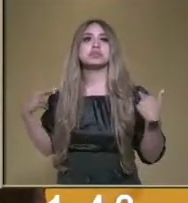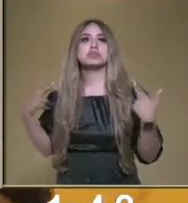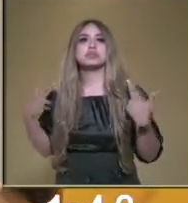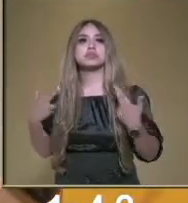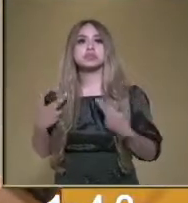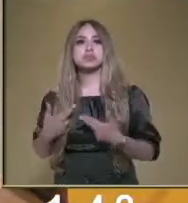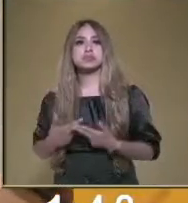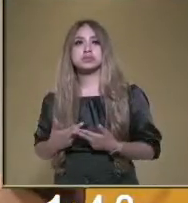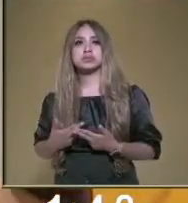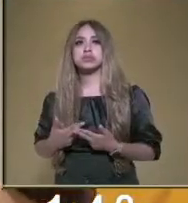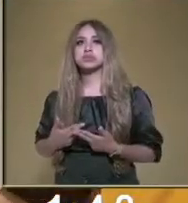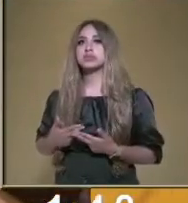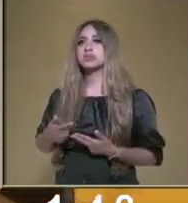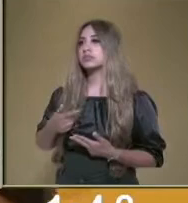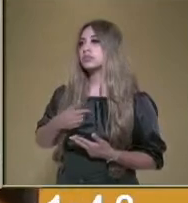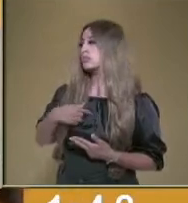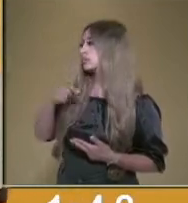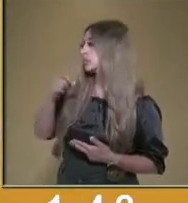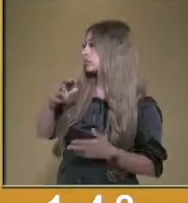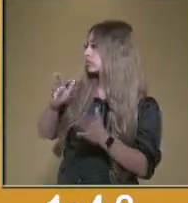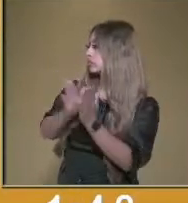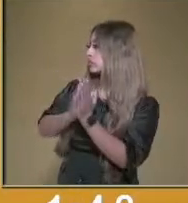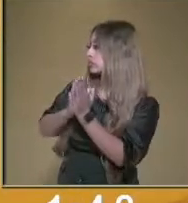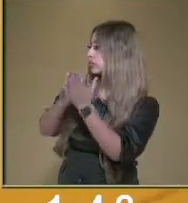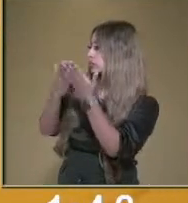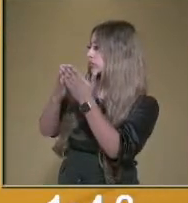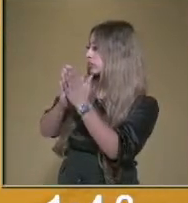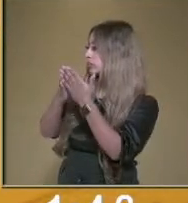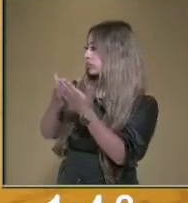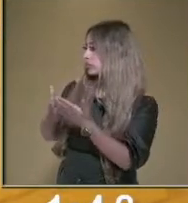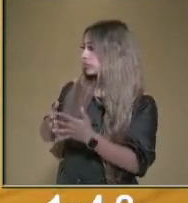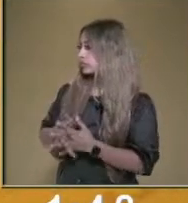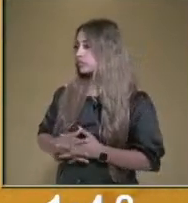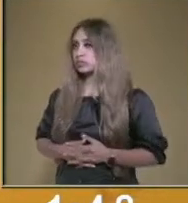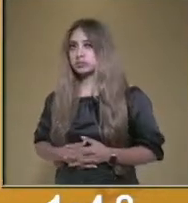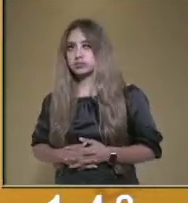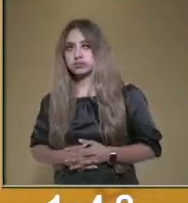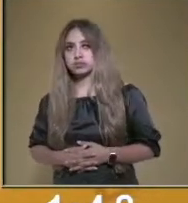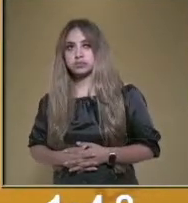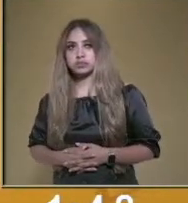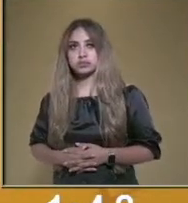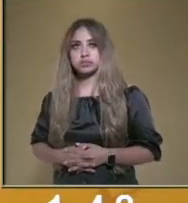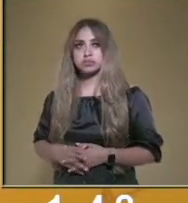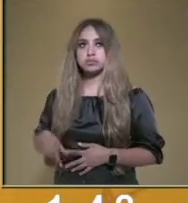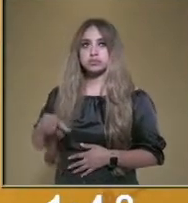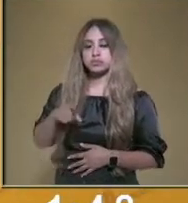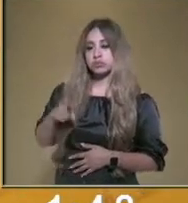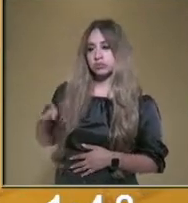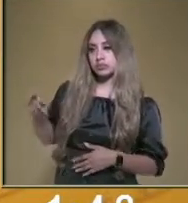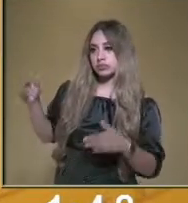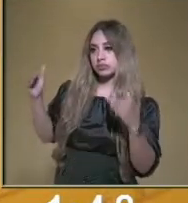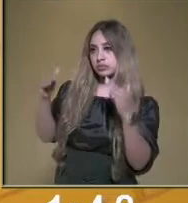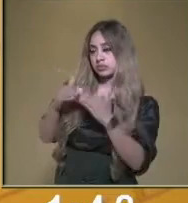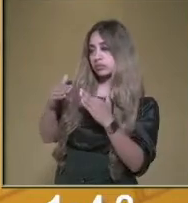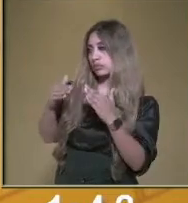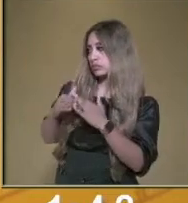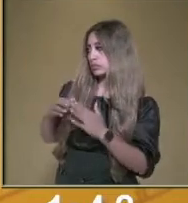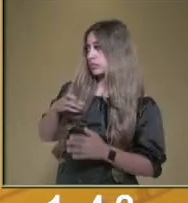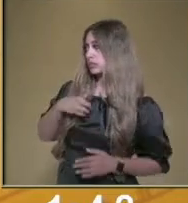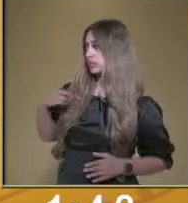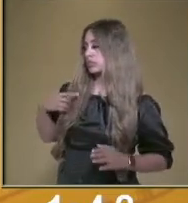como ahora se los estoy contando yo a ustedes que están en casita. Y más que estar en casita, pues deben de cuidar